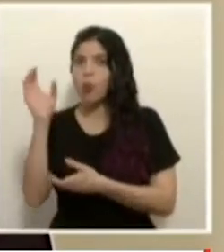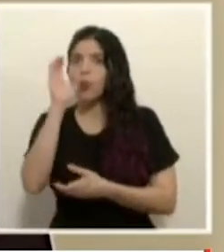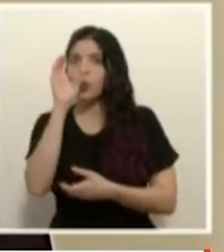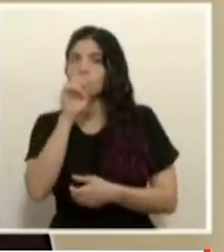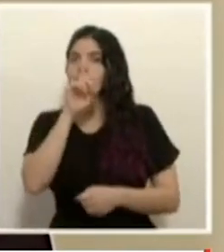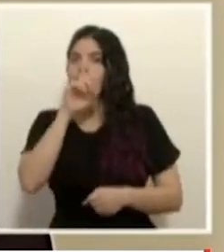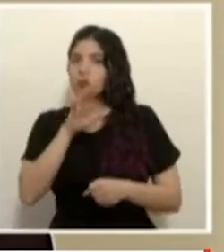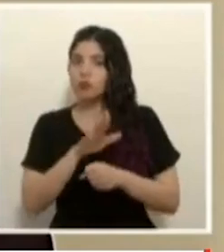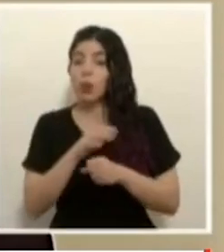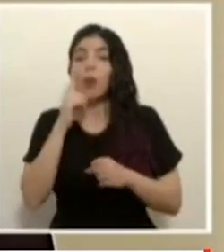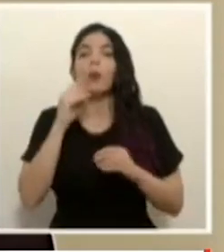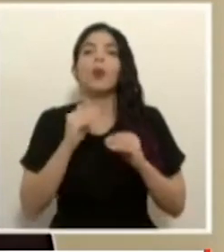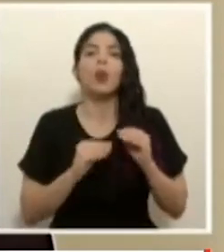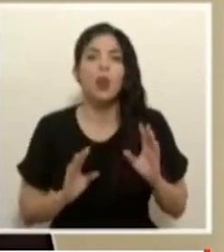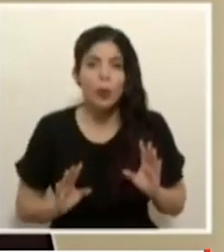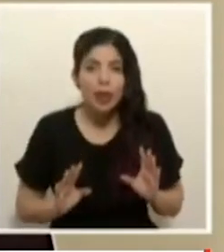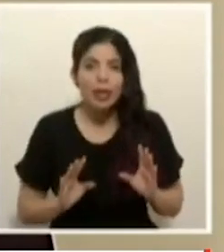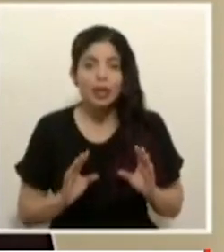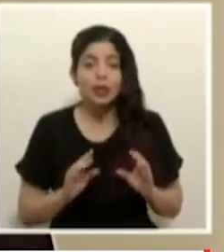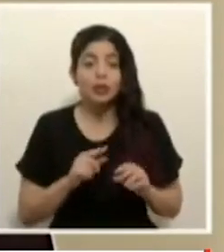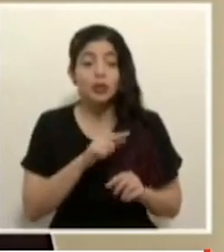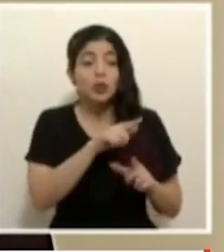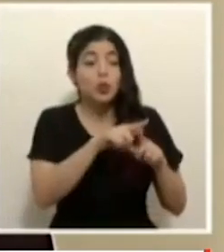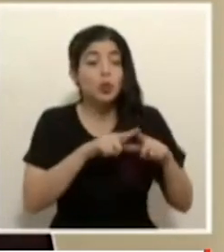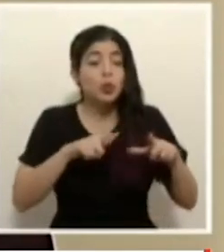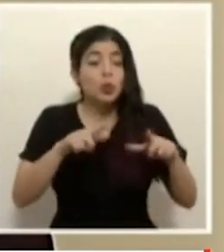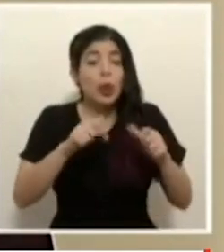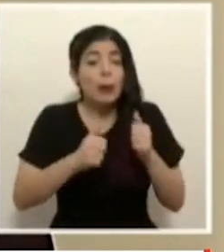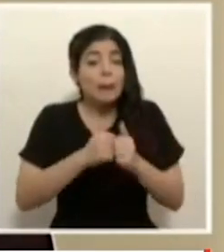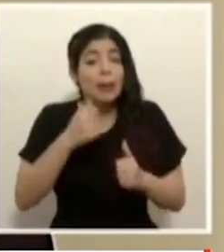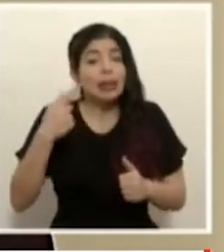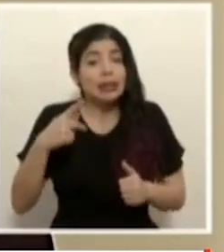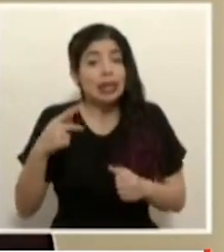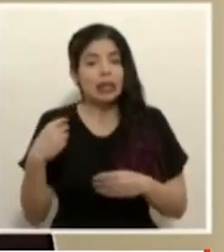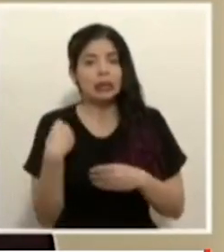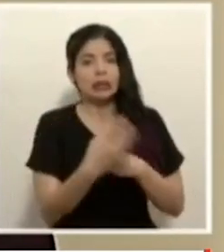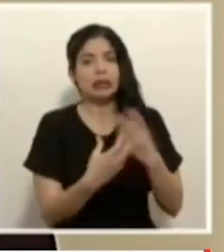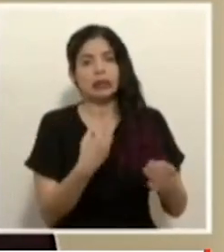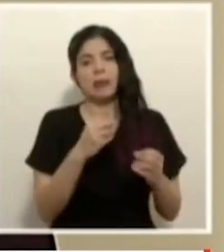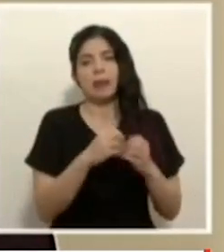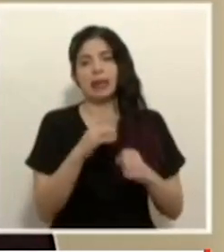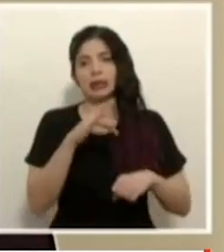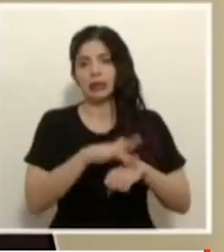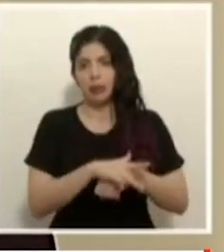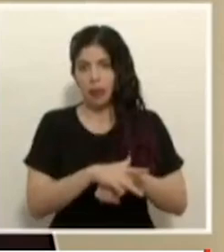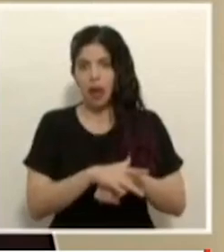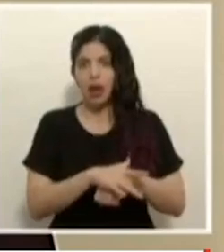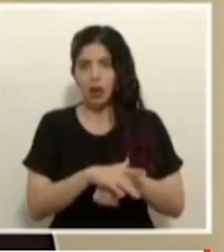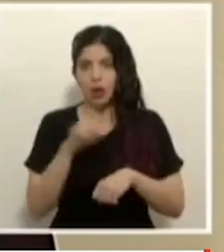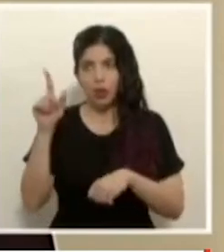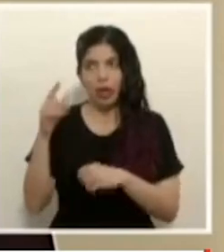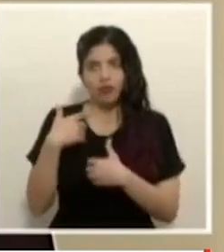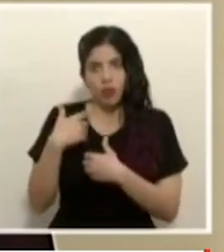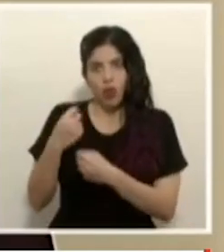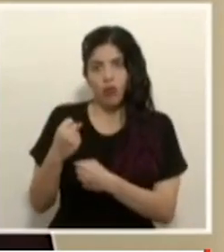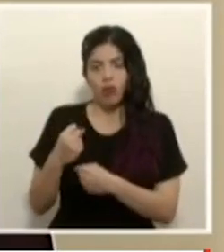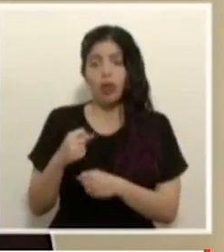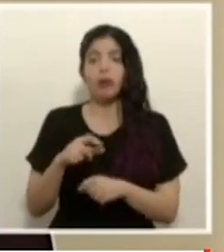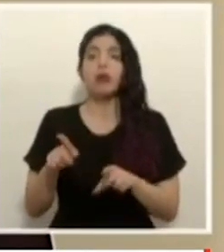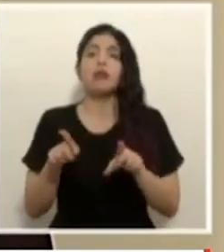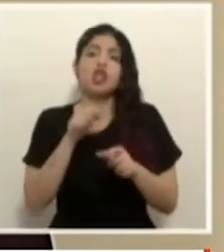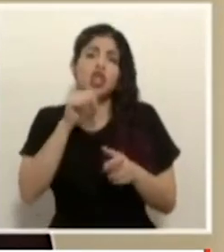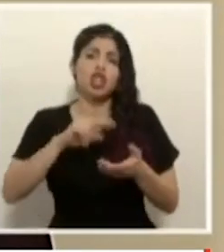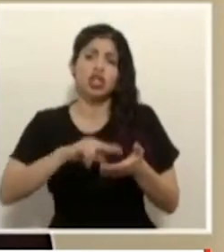por lo menos para los grupos que están en mayor riesgo de la forma más temprana posible las mismas igual pues eso no descarta que hagamos